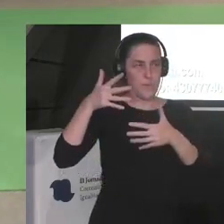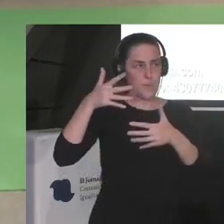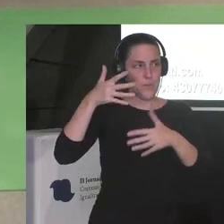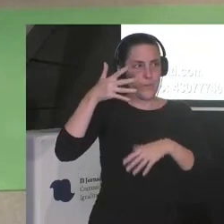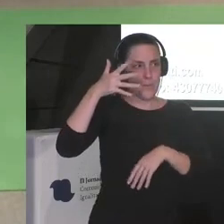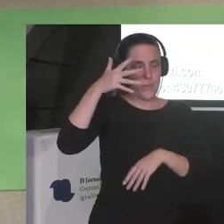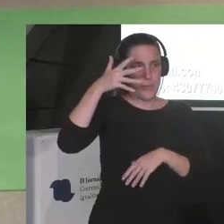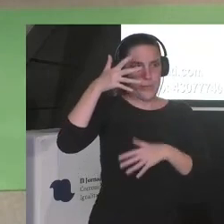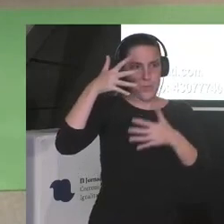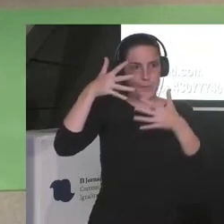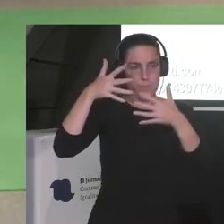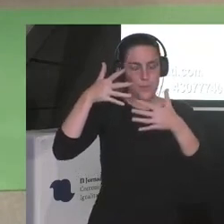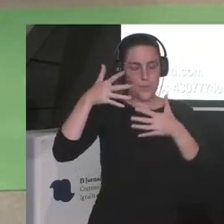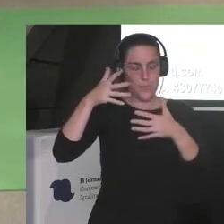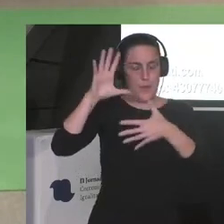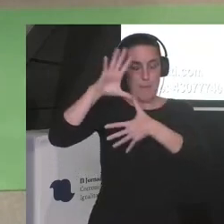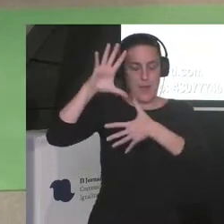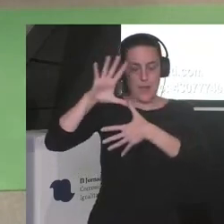y había ya la es